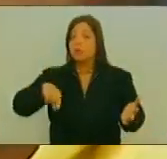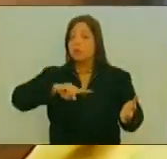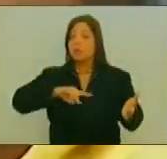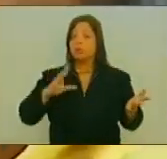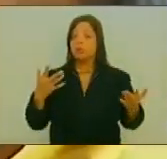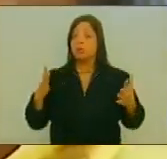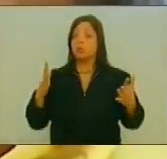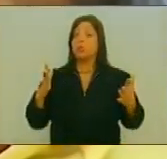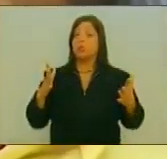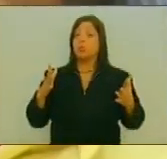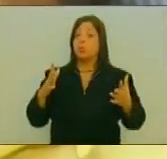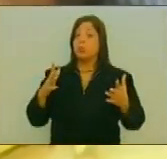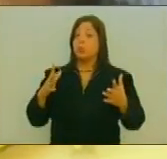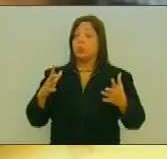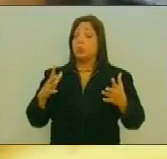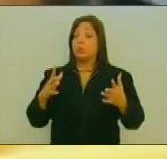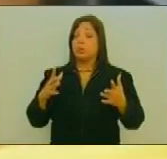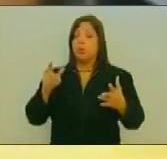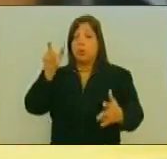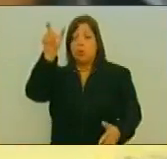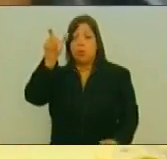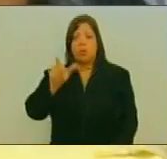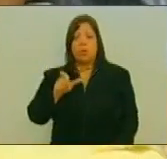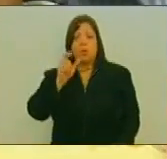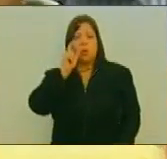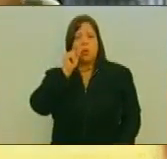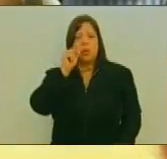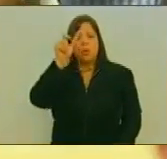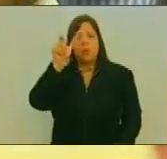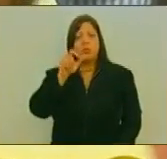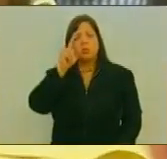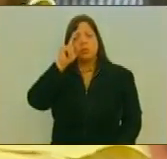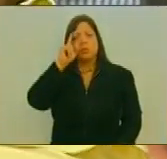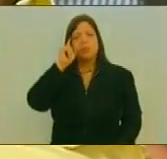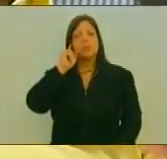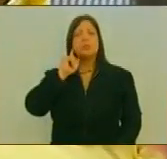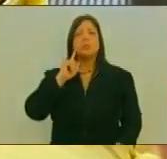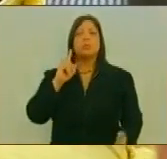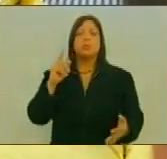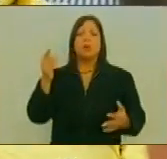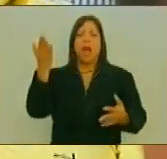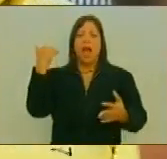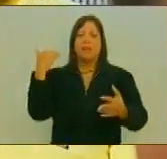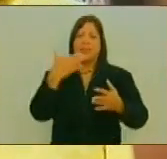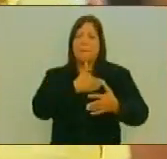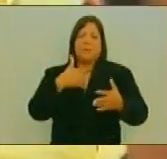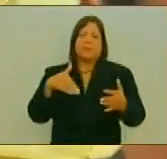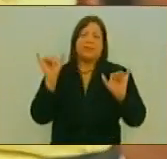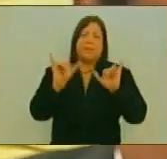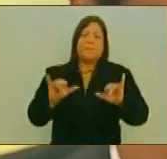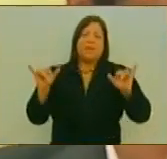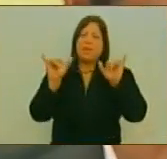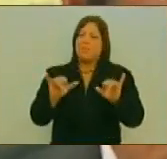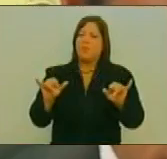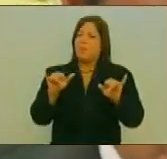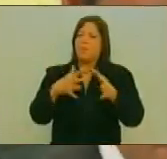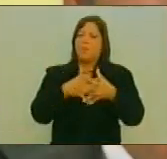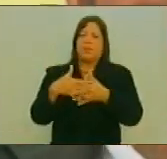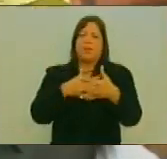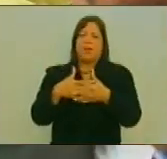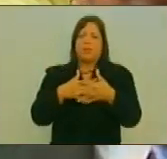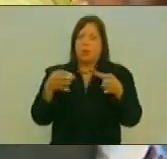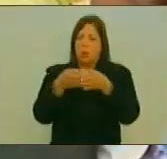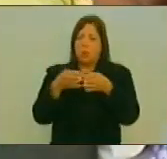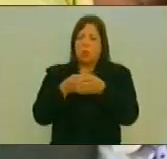Porque Este señor Y su antecedor Y Y los sesudos Del Departamento De Estado